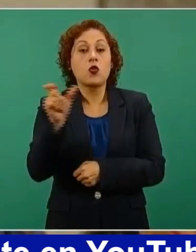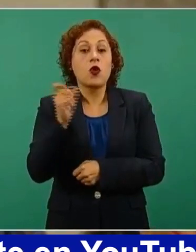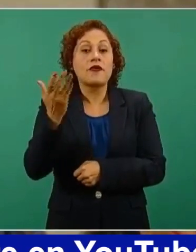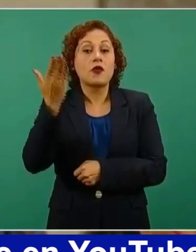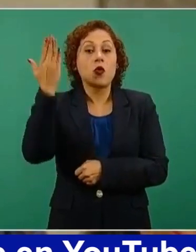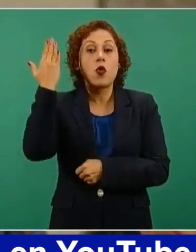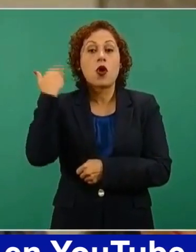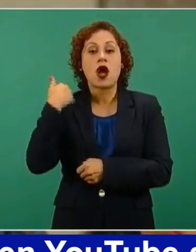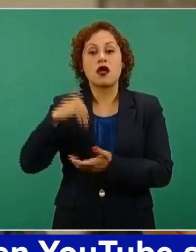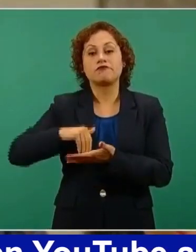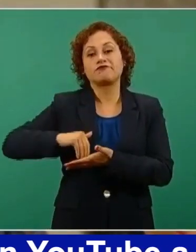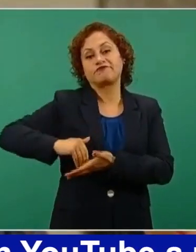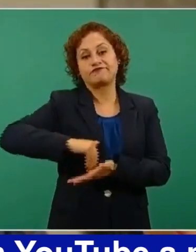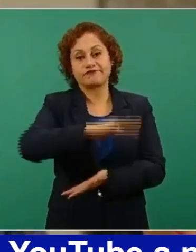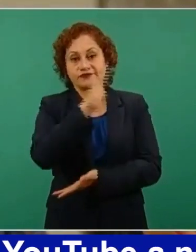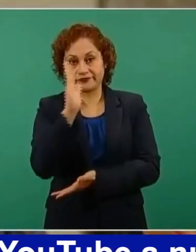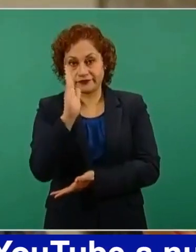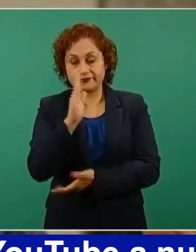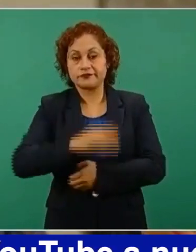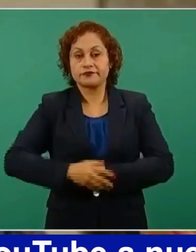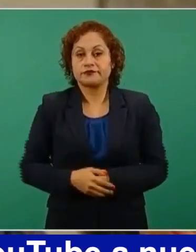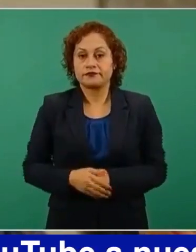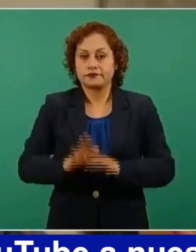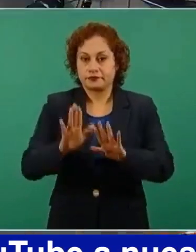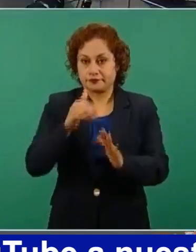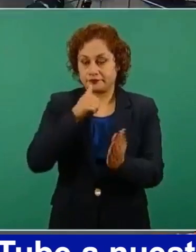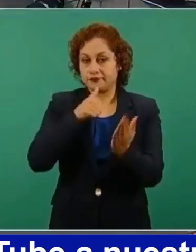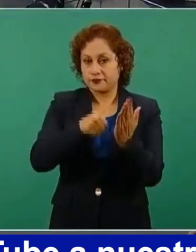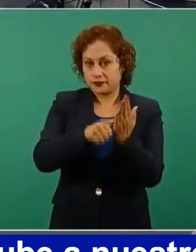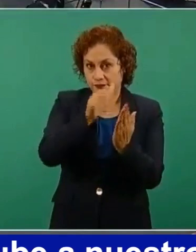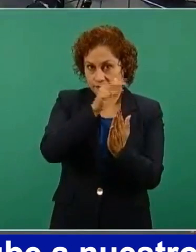tierra, México. Ahora le voy a leer la carta.